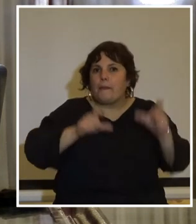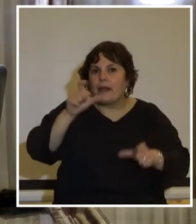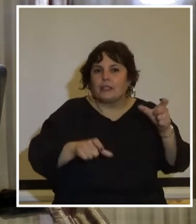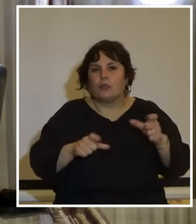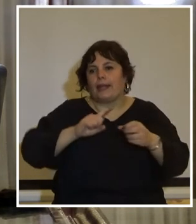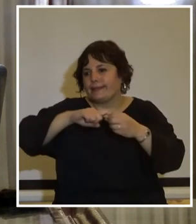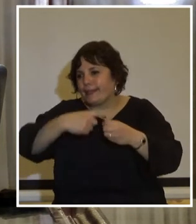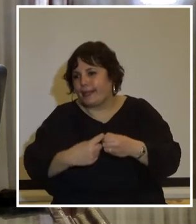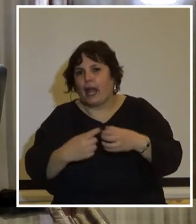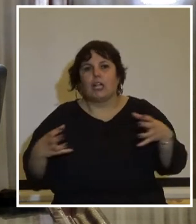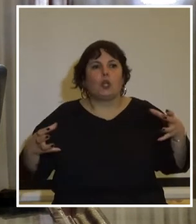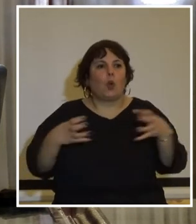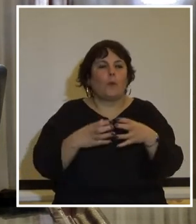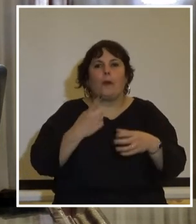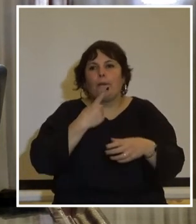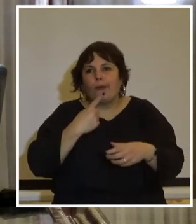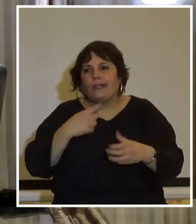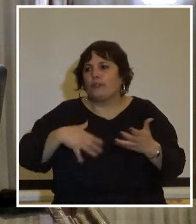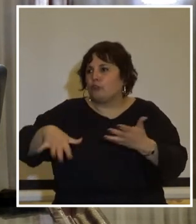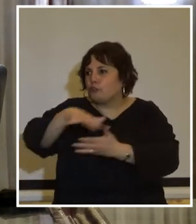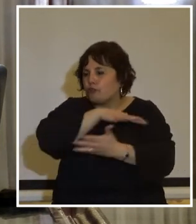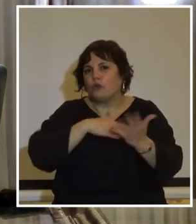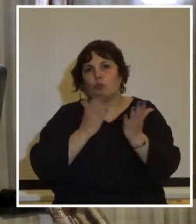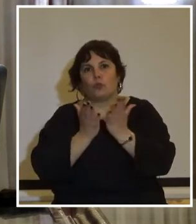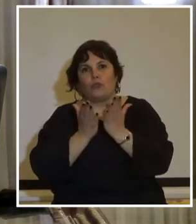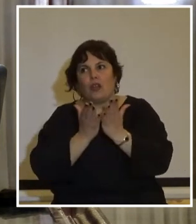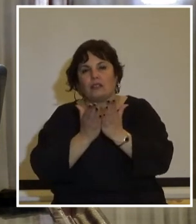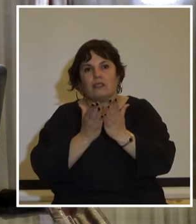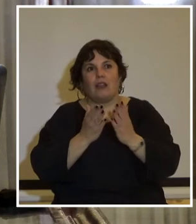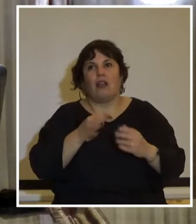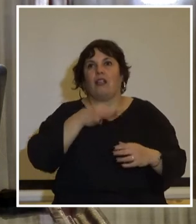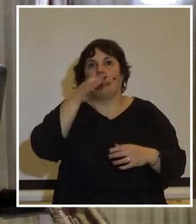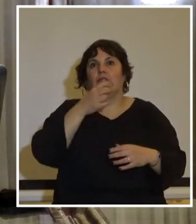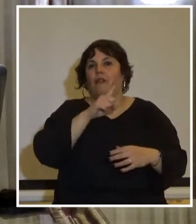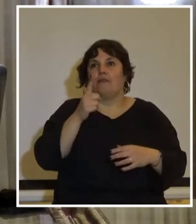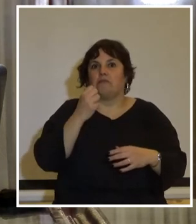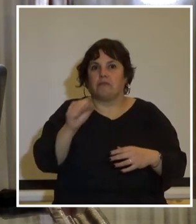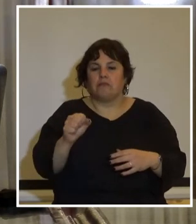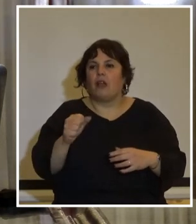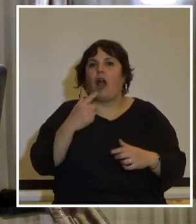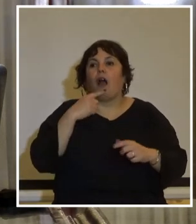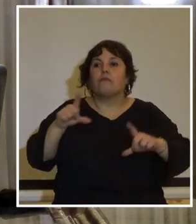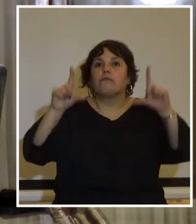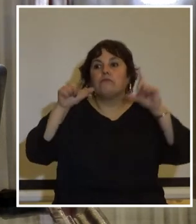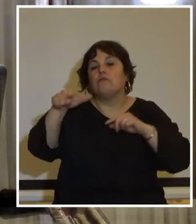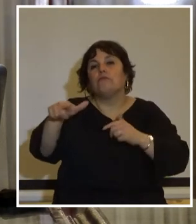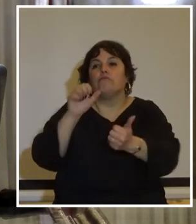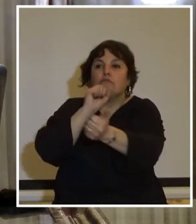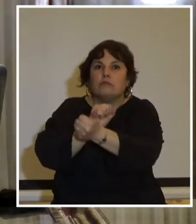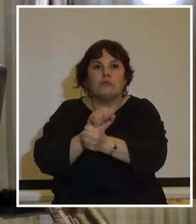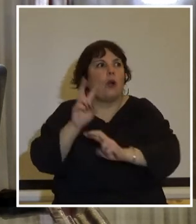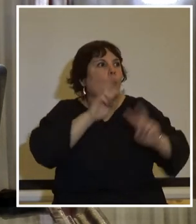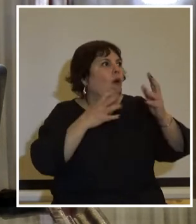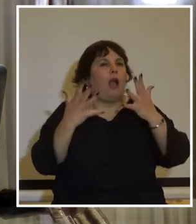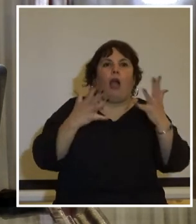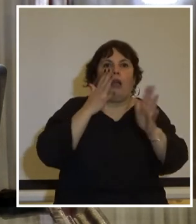sindicatos organizaciones políticas sociales y estudiantiles que se declararon ilícitas quedaron expuestas a la detención buscando refugios en